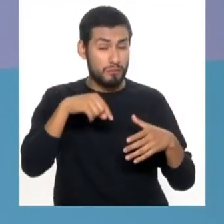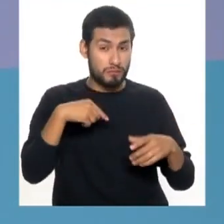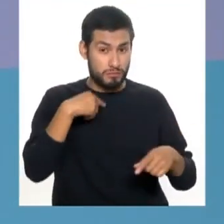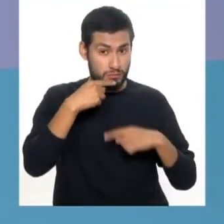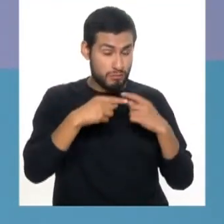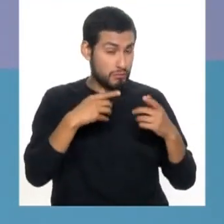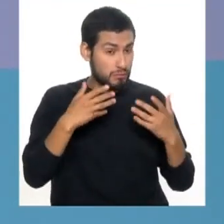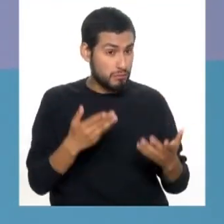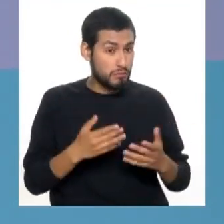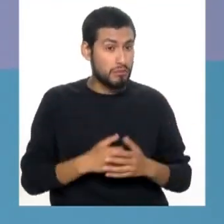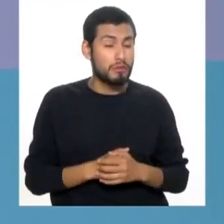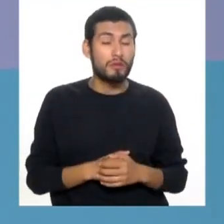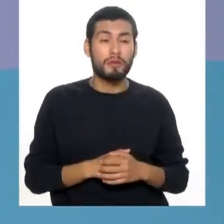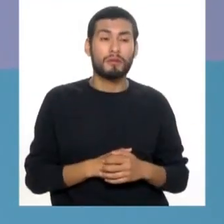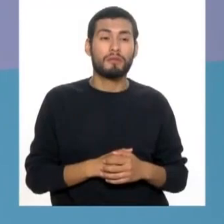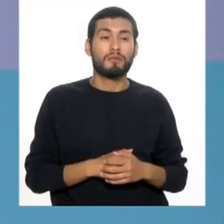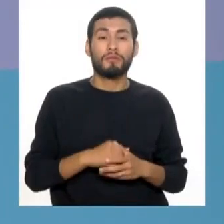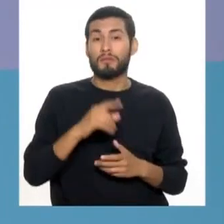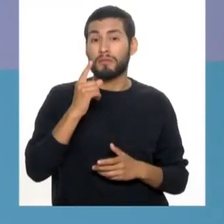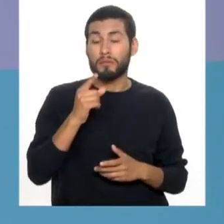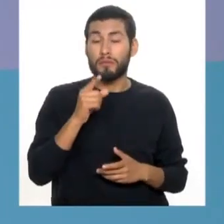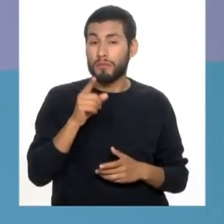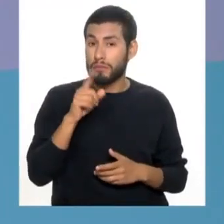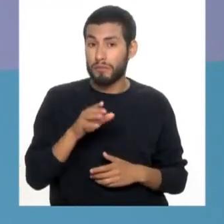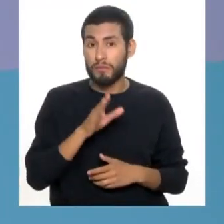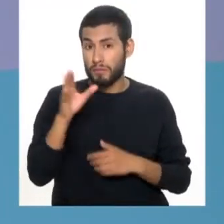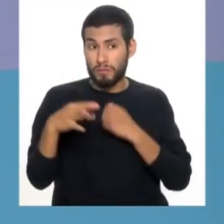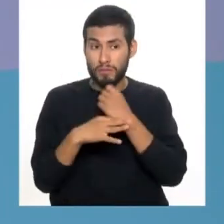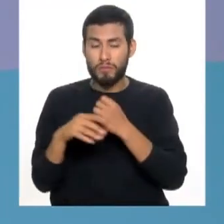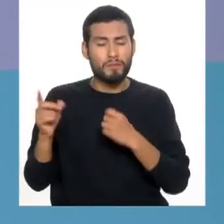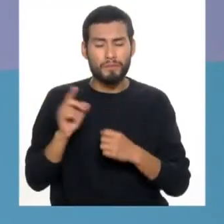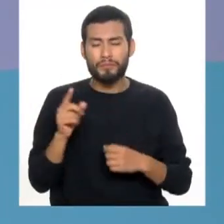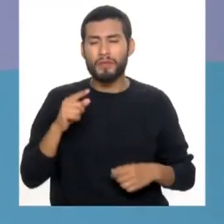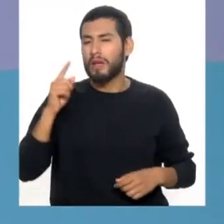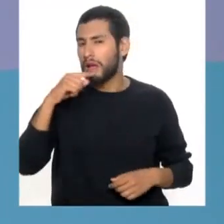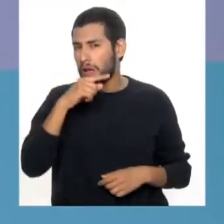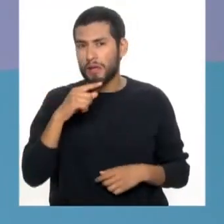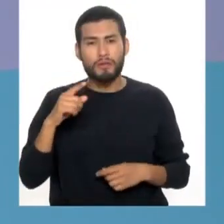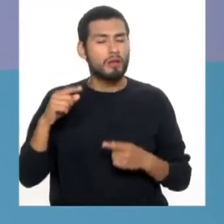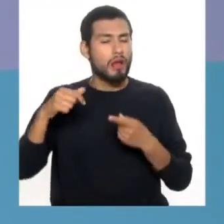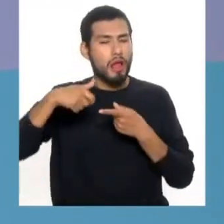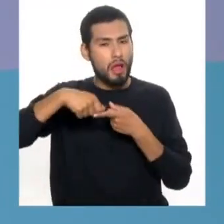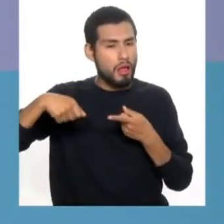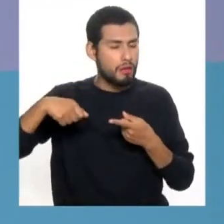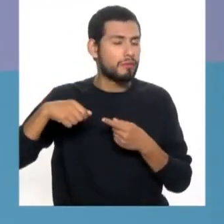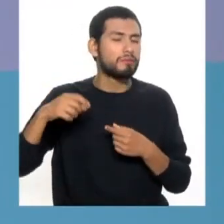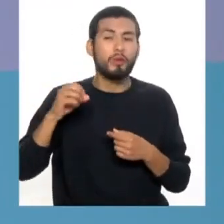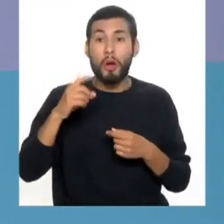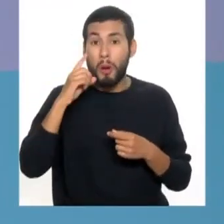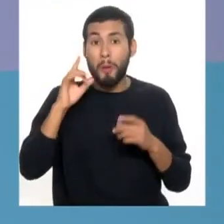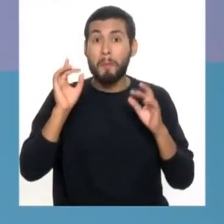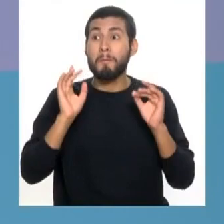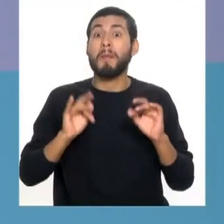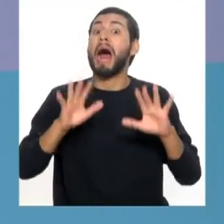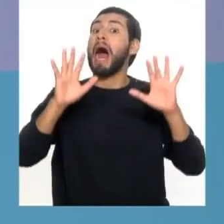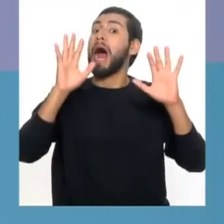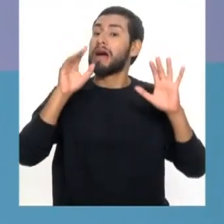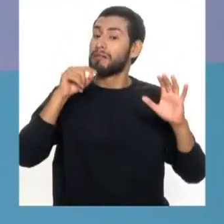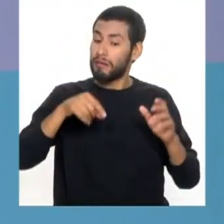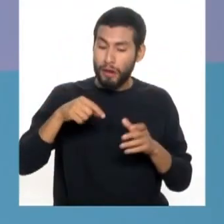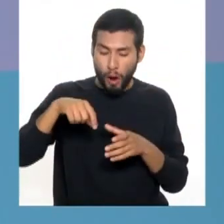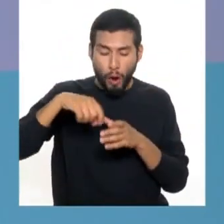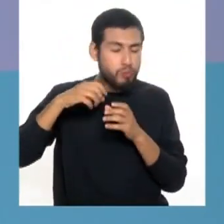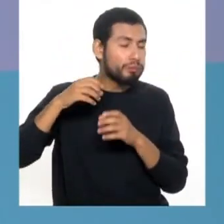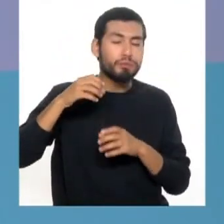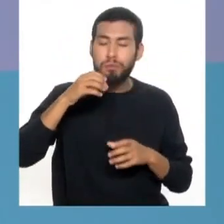emocionado hace un momento, lo primero que tiene que decirle al odontólogo. No use crema dental, no use enjuagatorios que son mágicos, porque eso no va a solucionar el problema. Tiene que